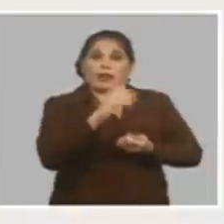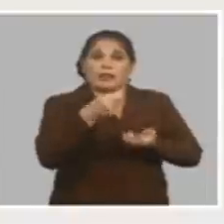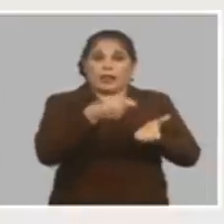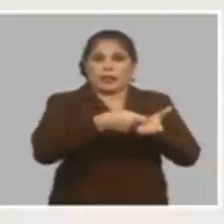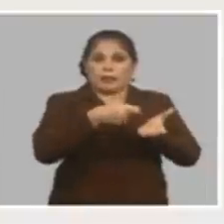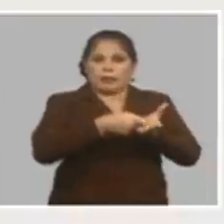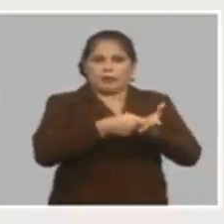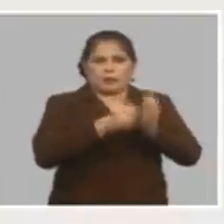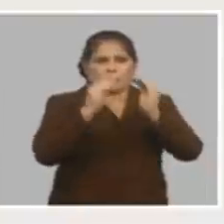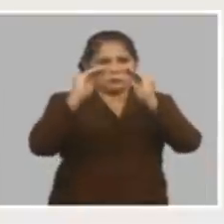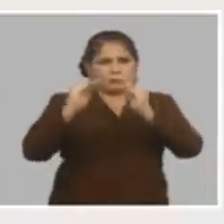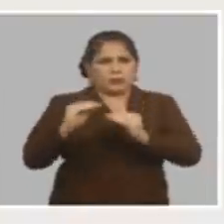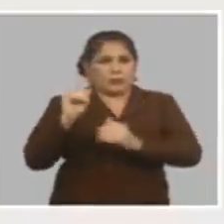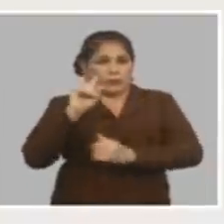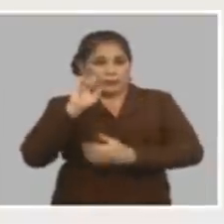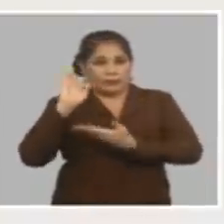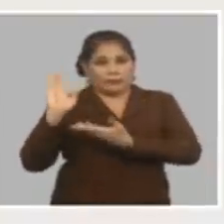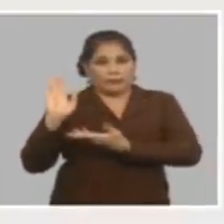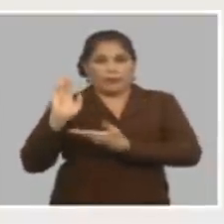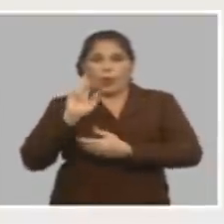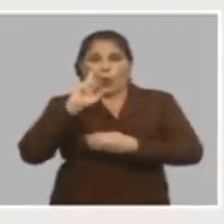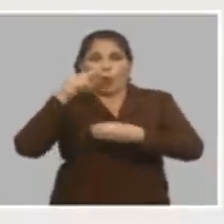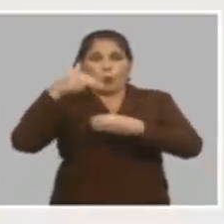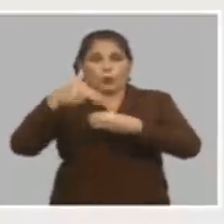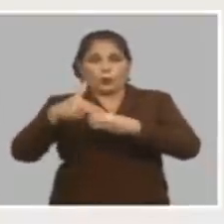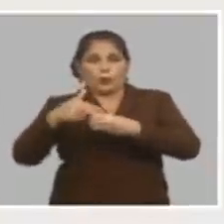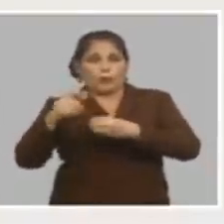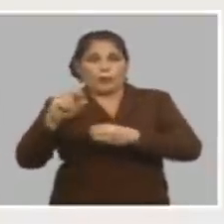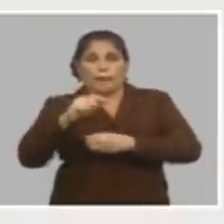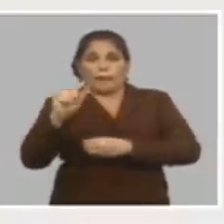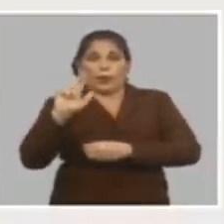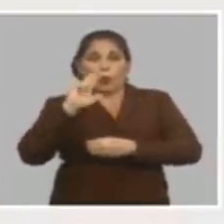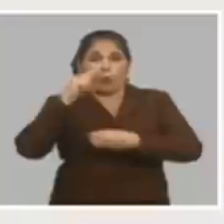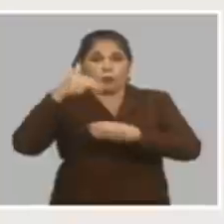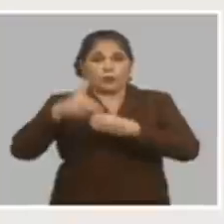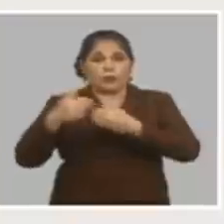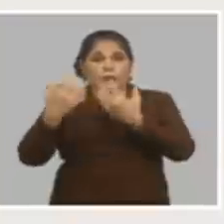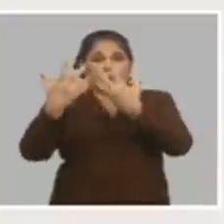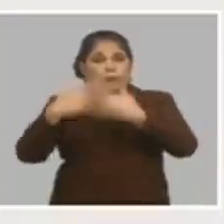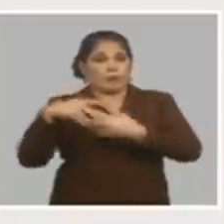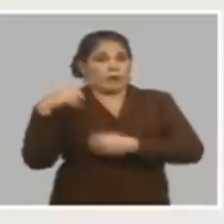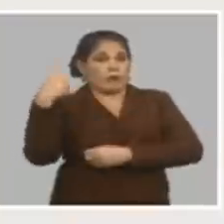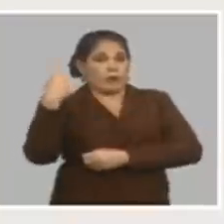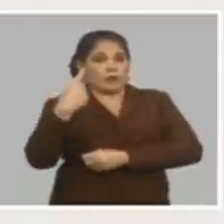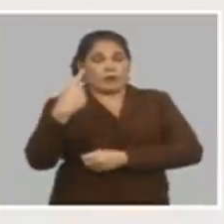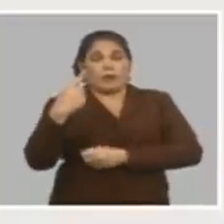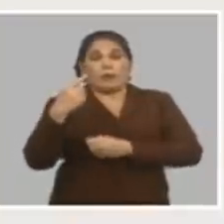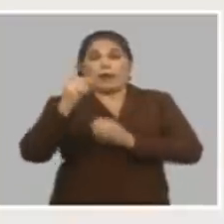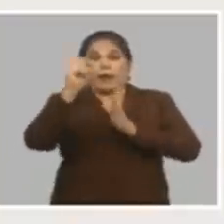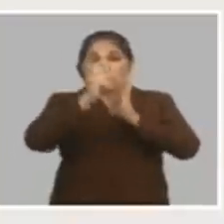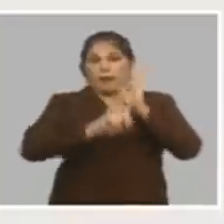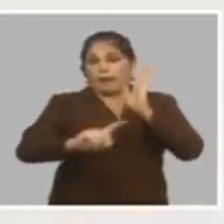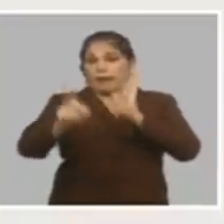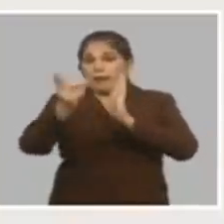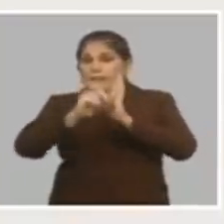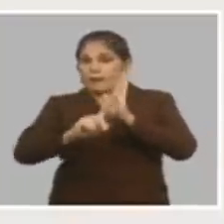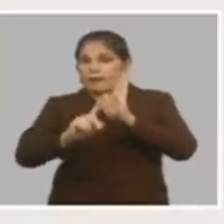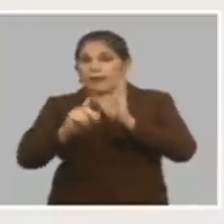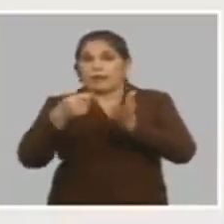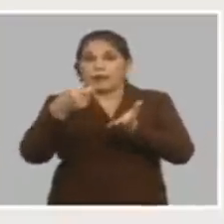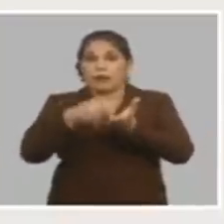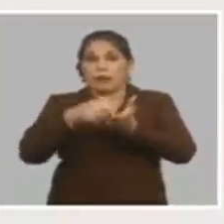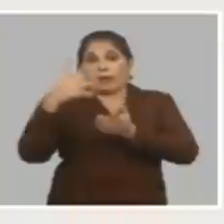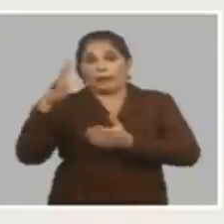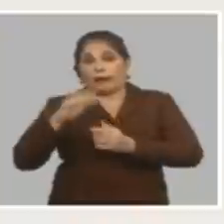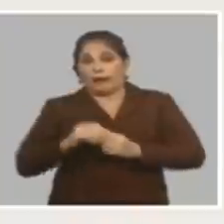están ahí imagínese usted todos los combustibles nuestros menos el combustible de producción nacional para la generación de electricidad es importado